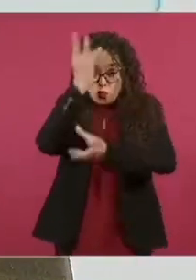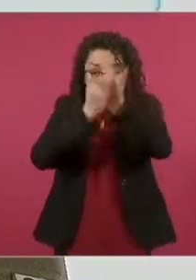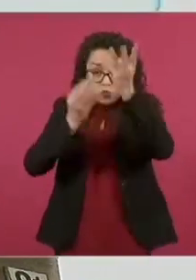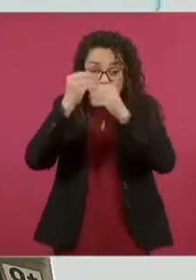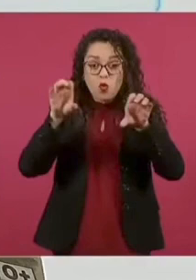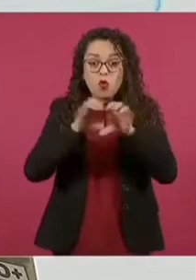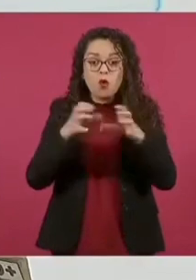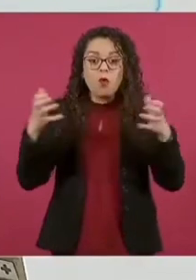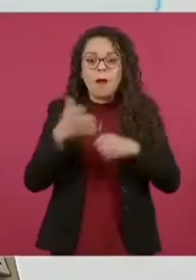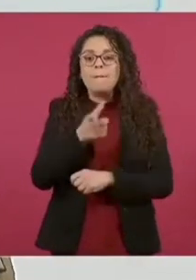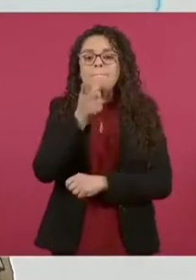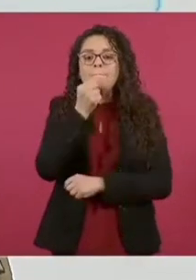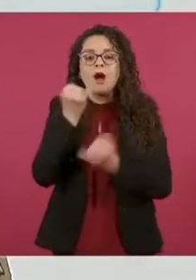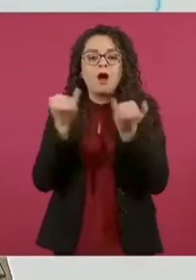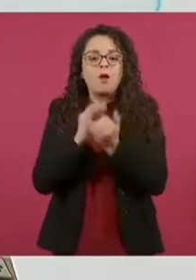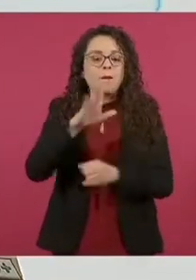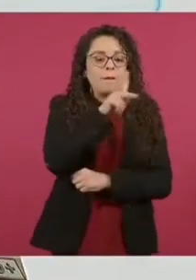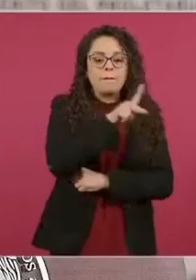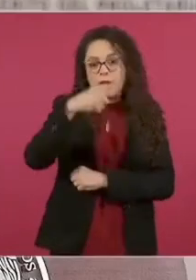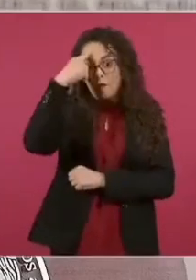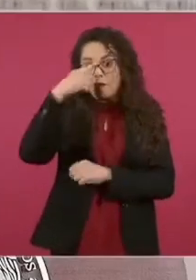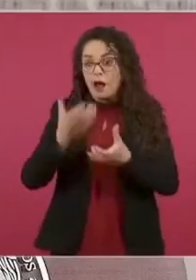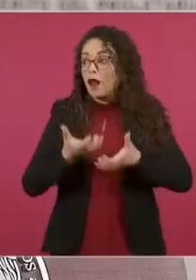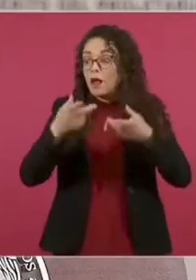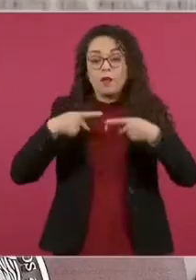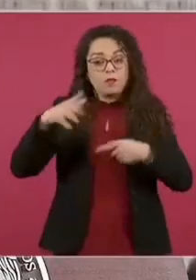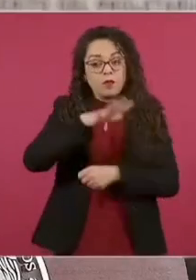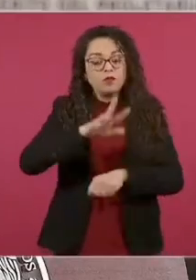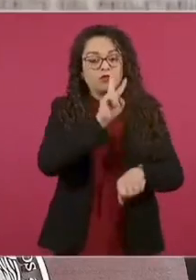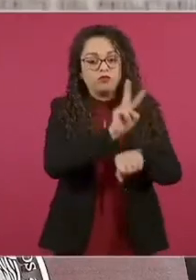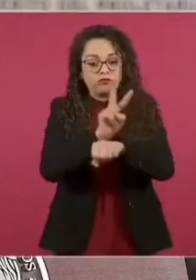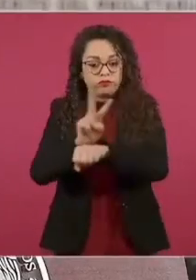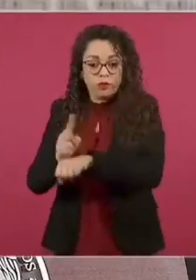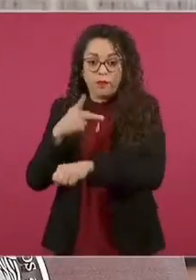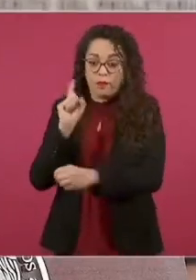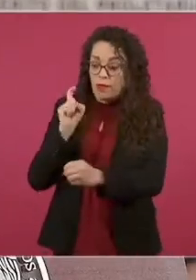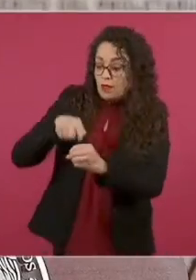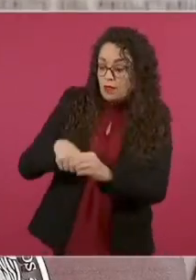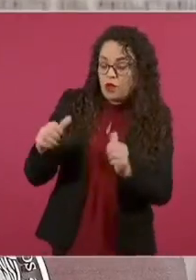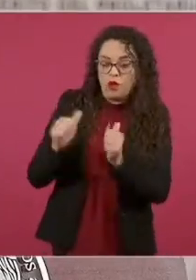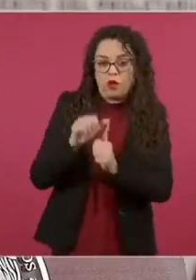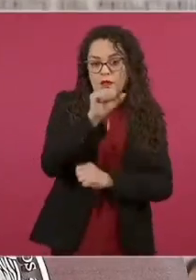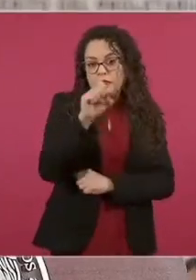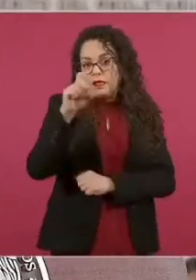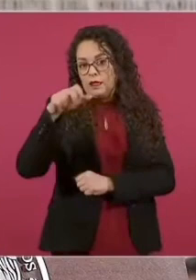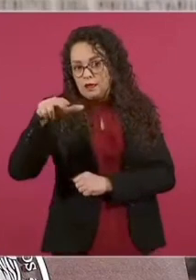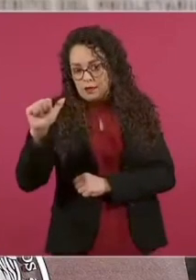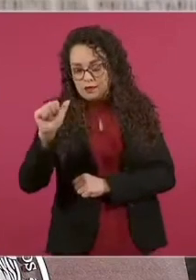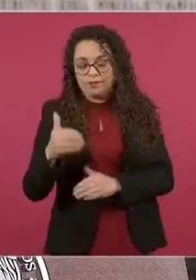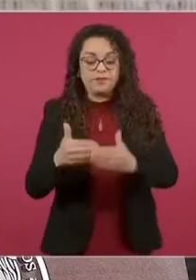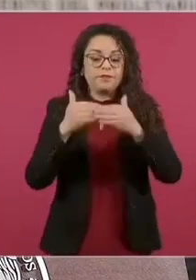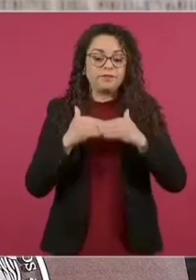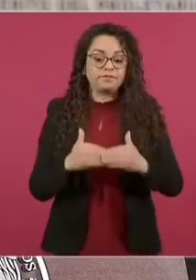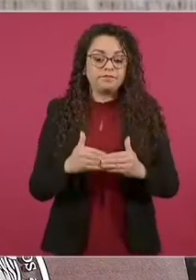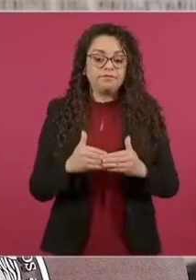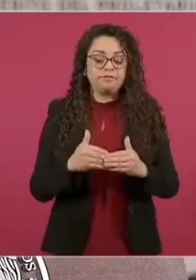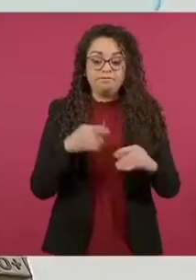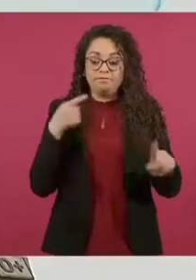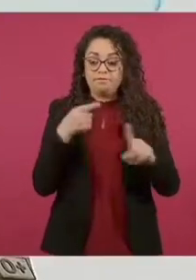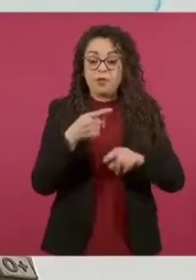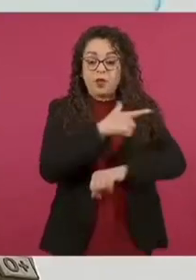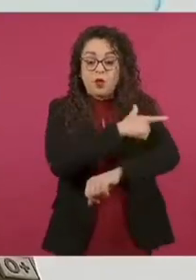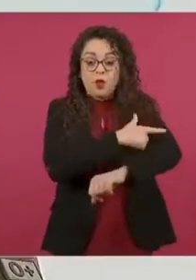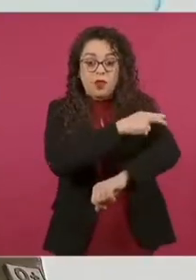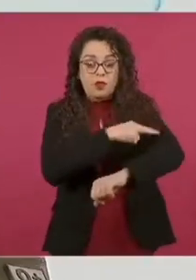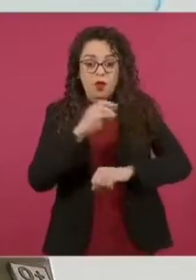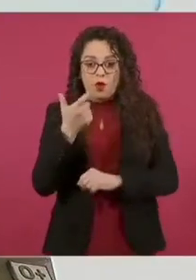pública y va a depender de la Secretaría de la Defensa Nacional. También el proyecto establece que esta Guardia Nacional será